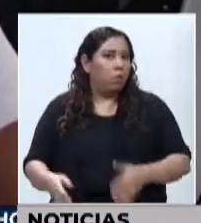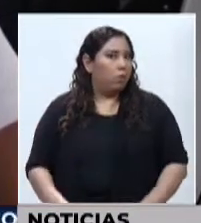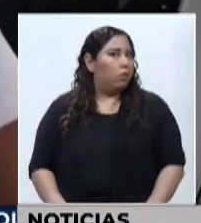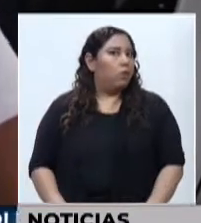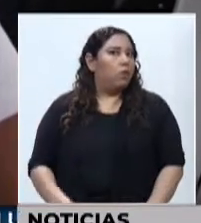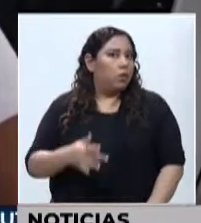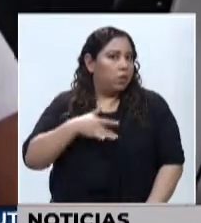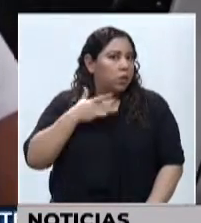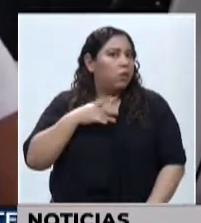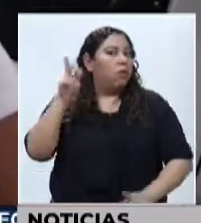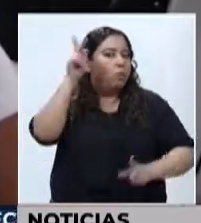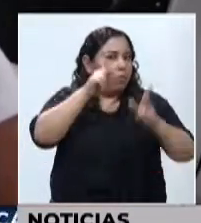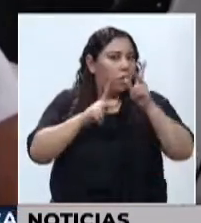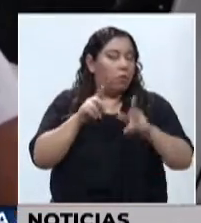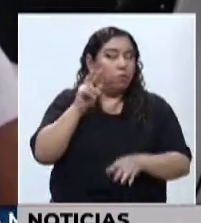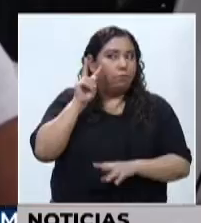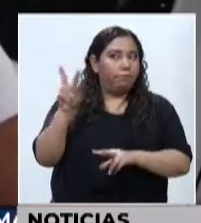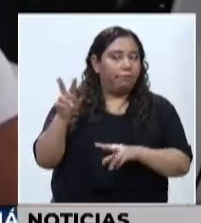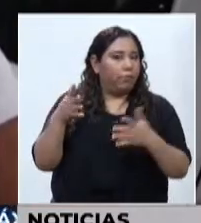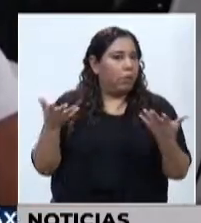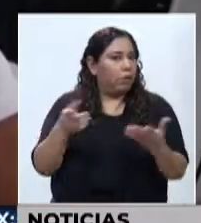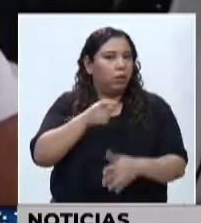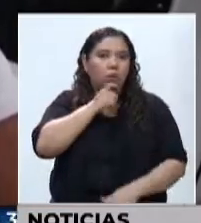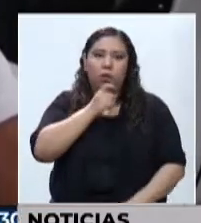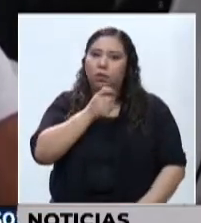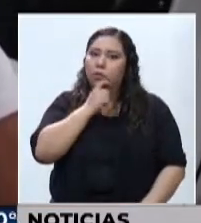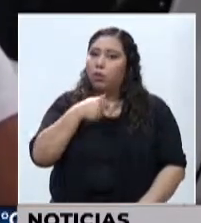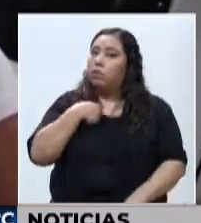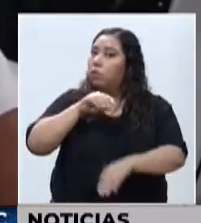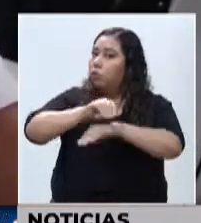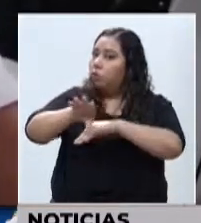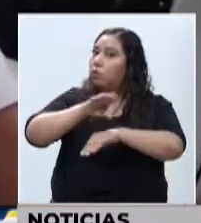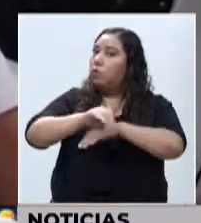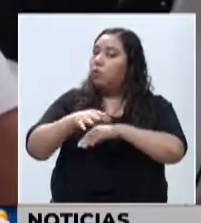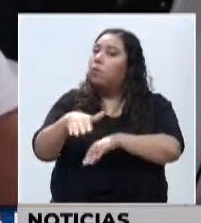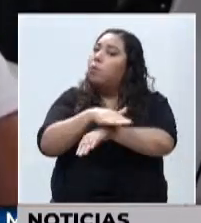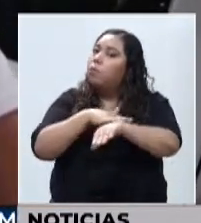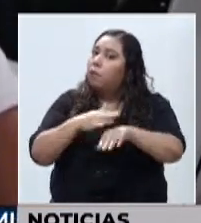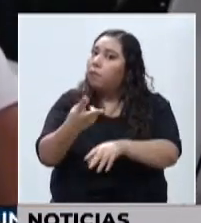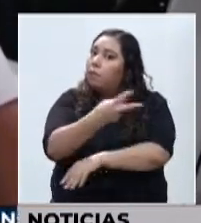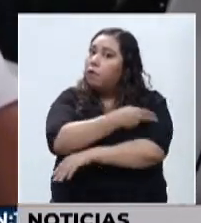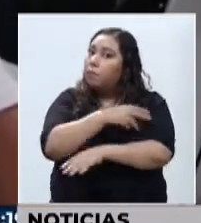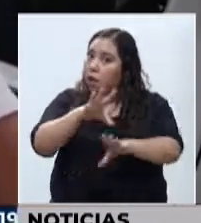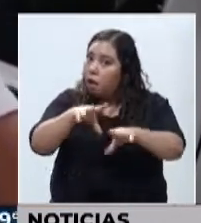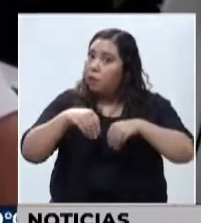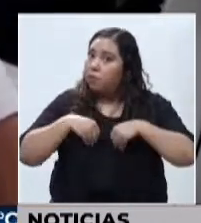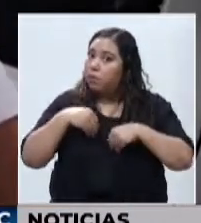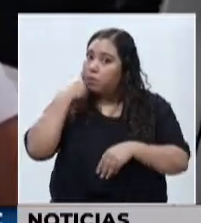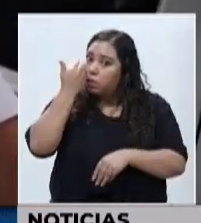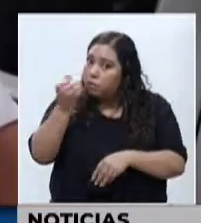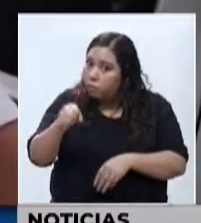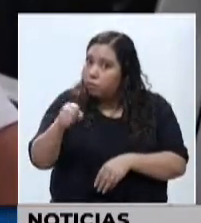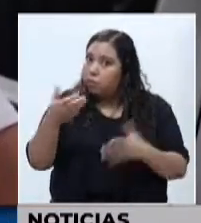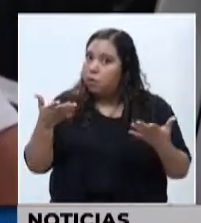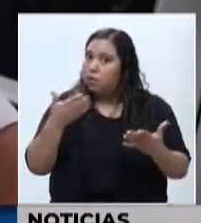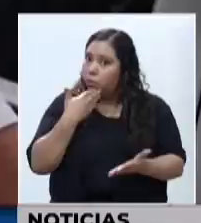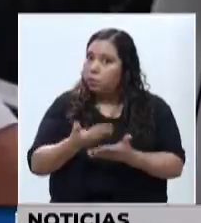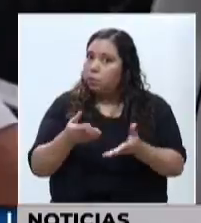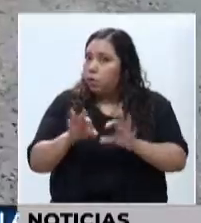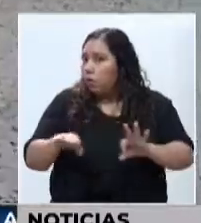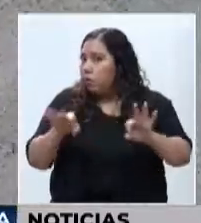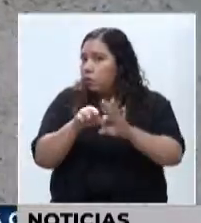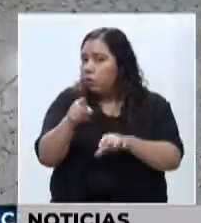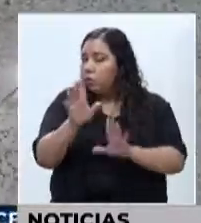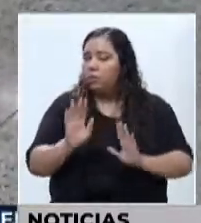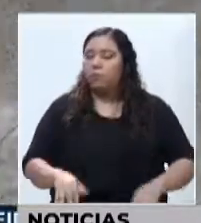preocupamos, o es exagerado, pues. Mi consejo es de que busquen una manera de cómo vacunarse, ¿me entiende? Porque es importante, la